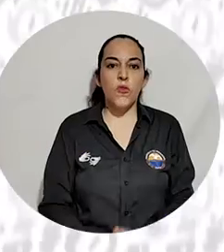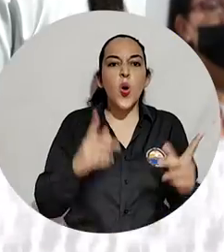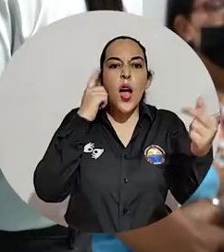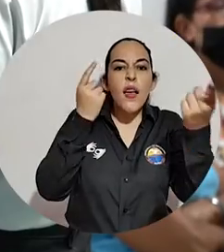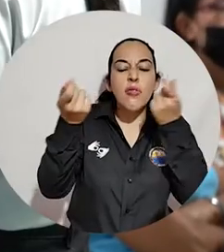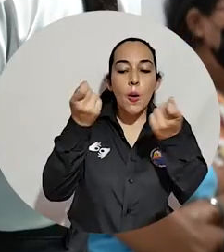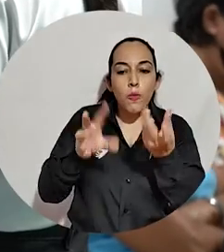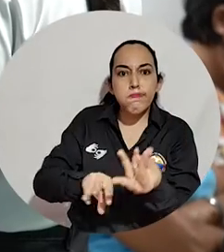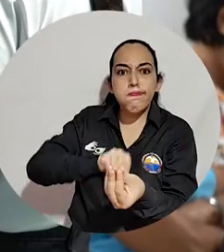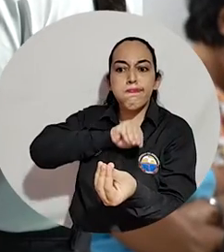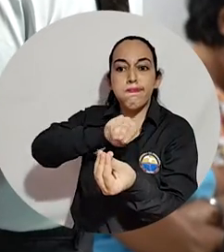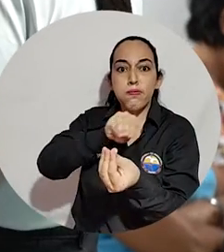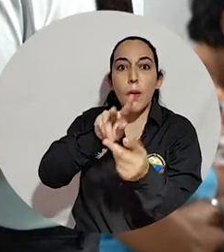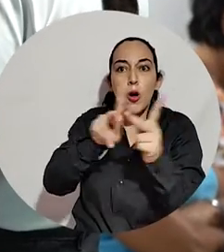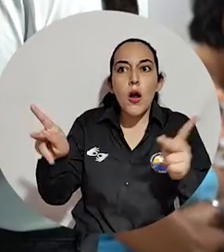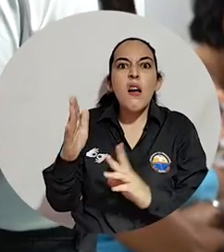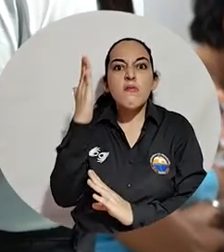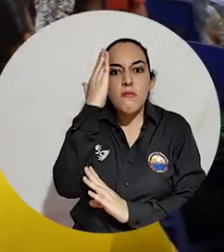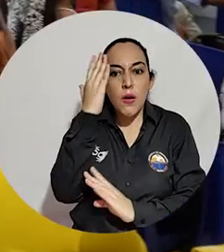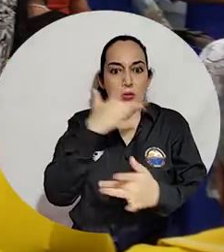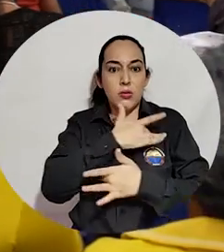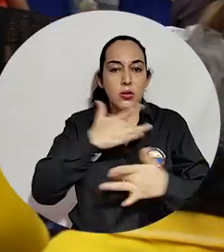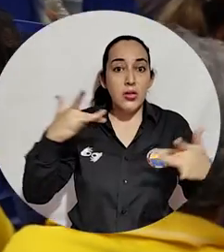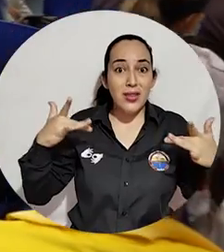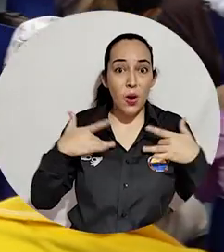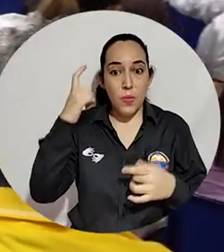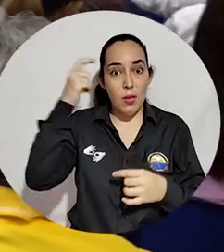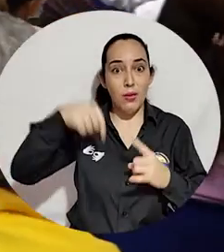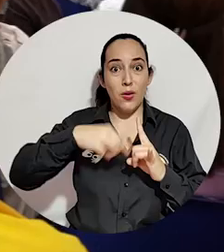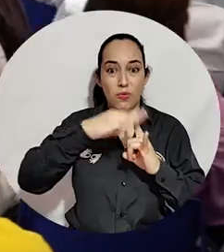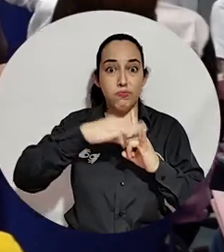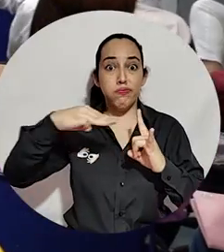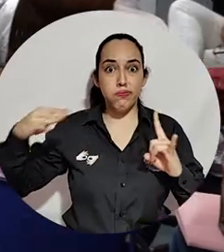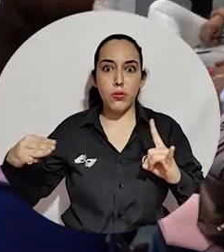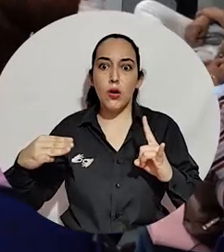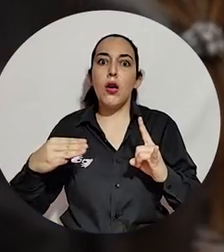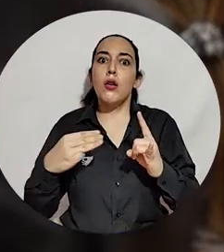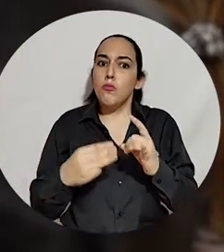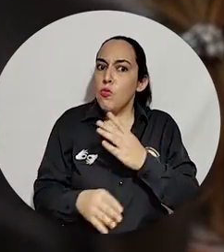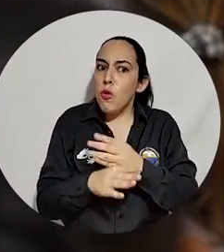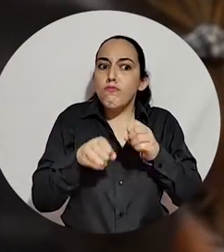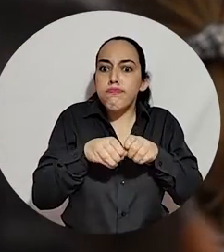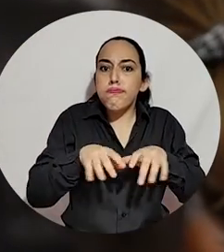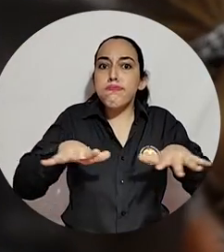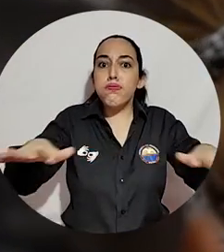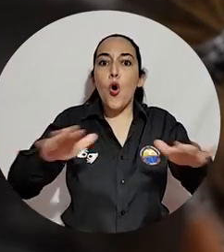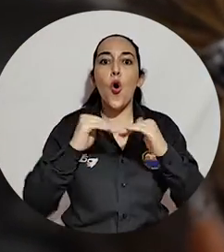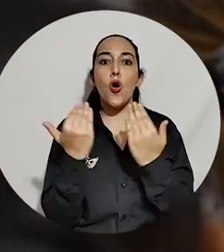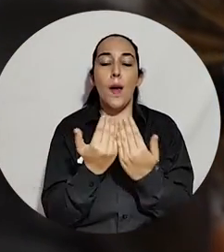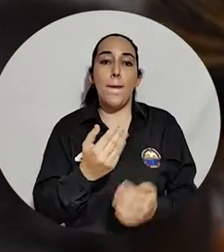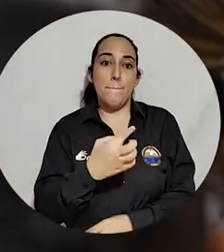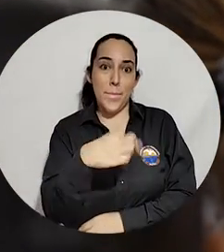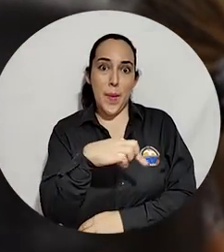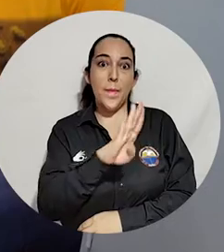La estrategia para la formación de facilitadores de salud mental de la Universidad del Magdalena sigue extendiéndose a colegios de